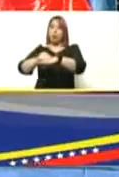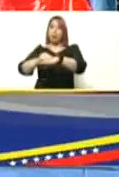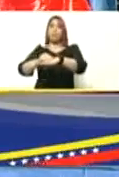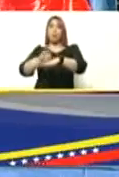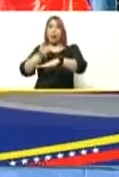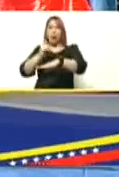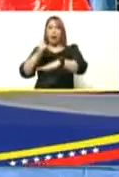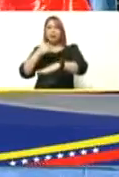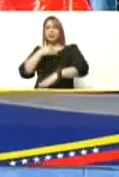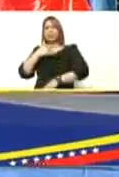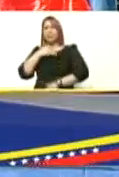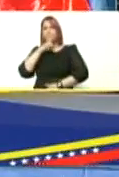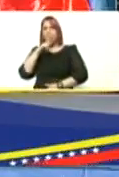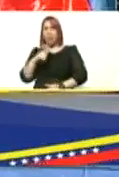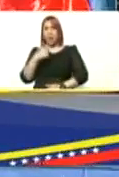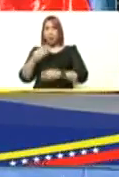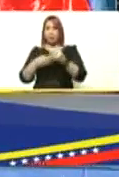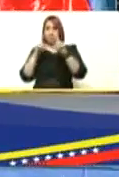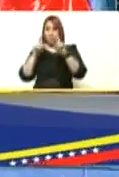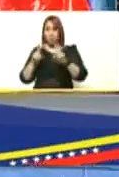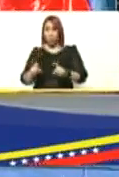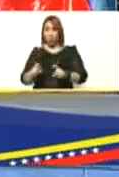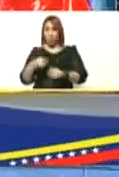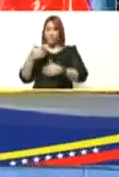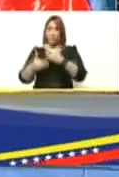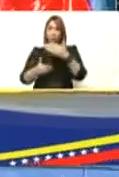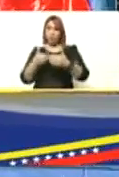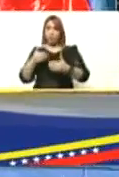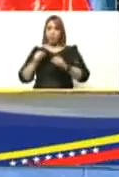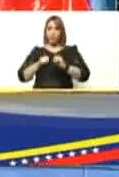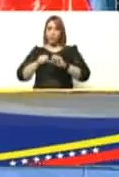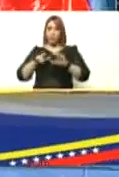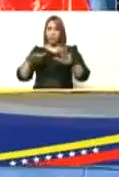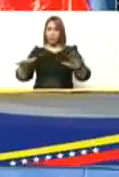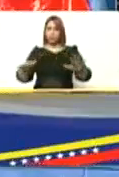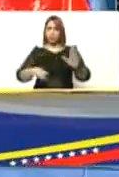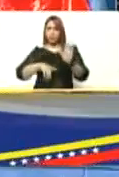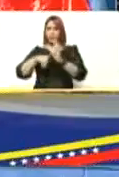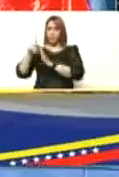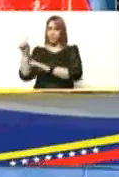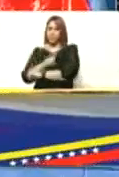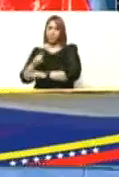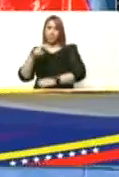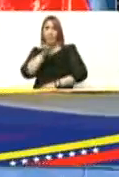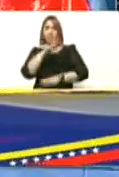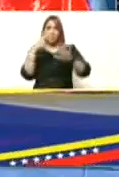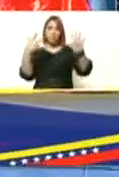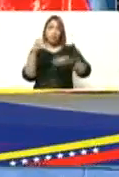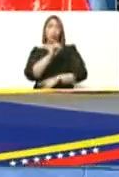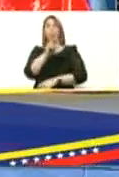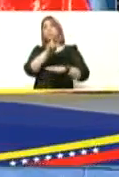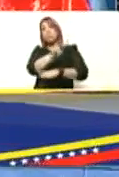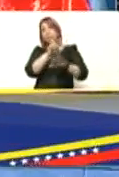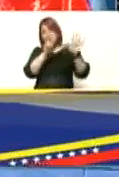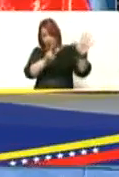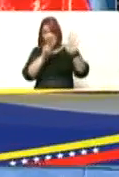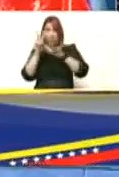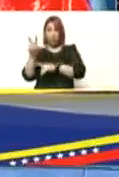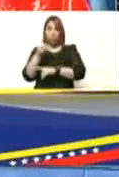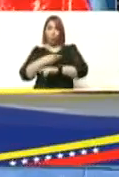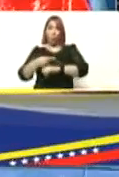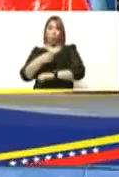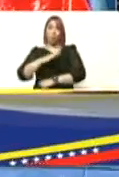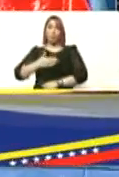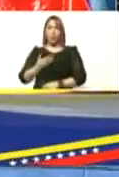diagnóstico el proceso infeccioso se desarrolla de forma muy rápida en 48 y 72 horas las personas pueden